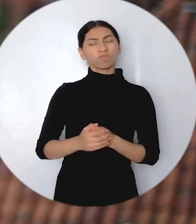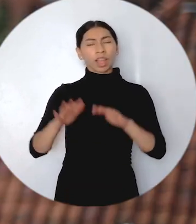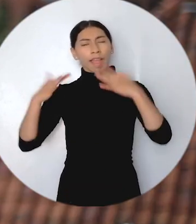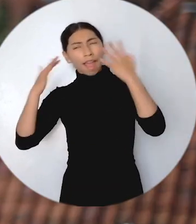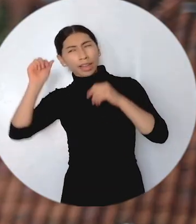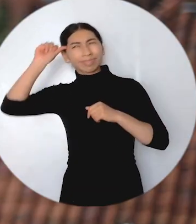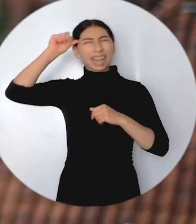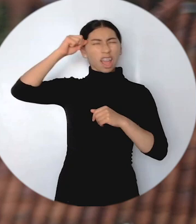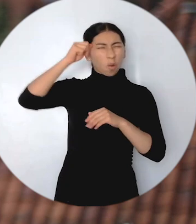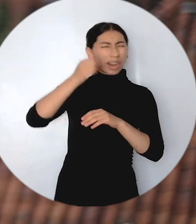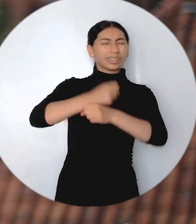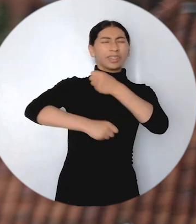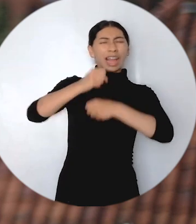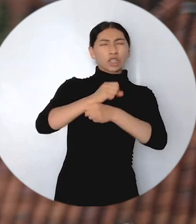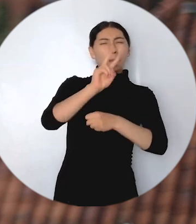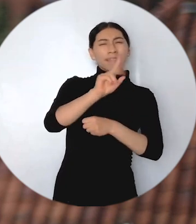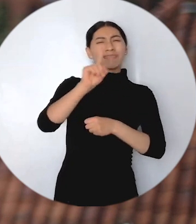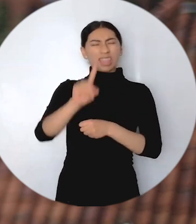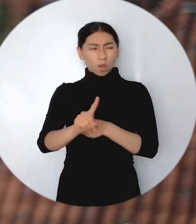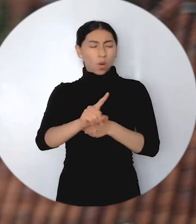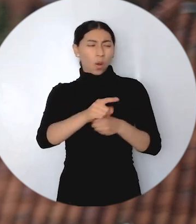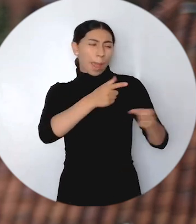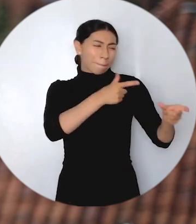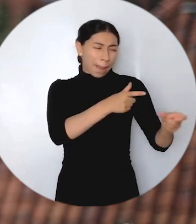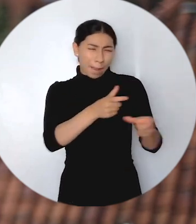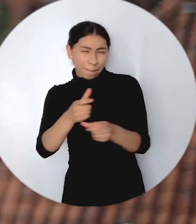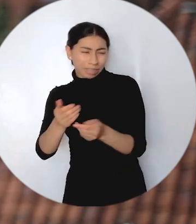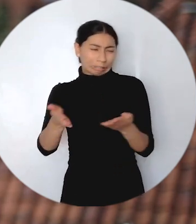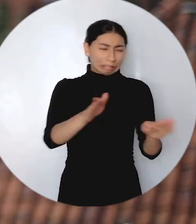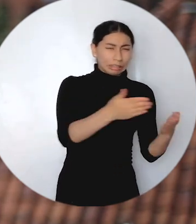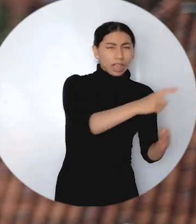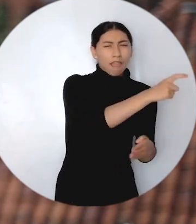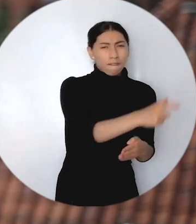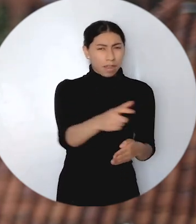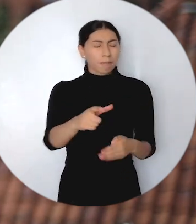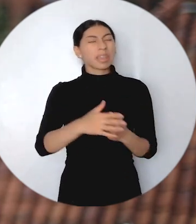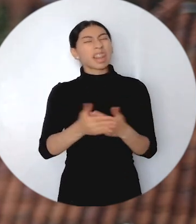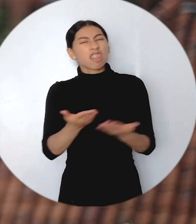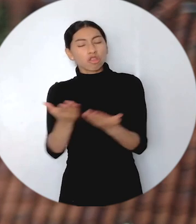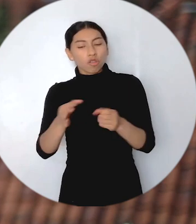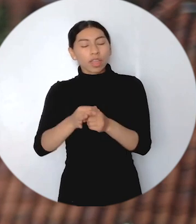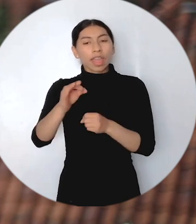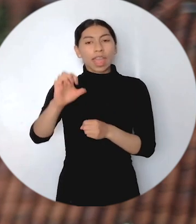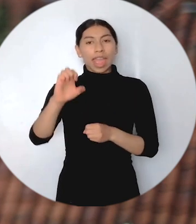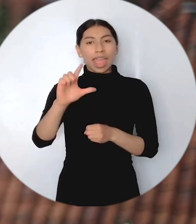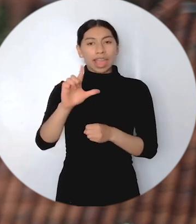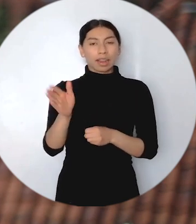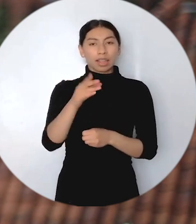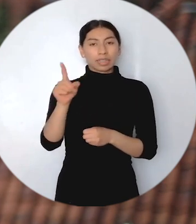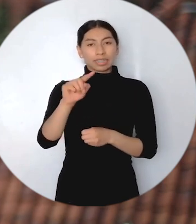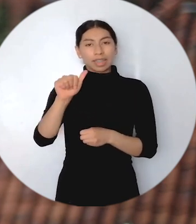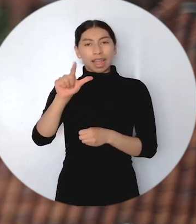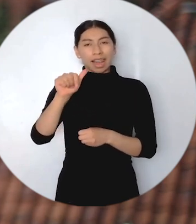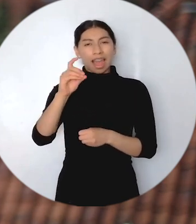Previo a la conmemoración de los 21 años de la masacre del Salado, la Unidad para las Víctimas participó de una jornada de atención a la población afectada por este hecho